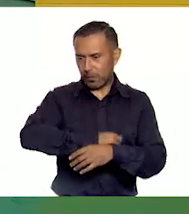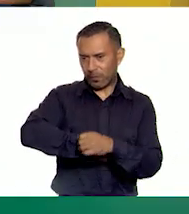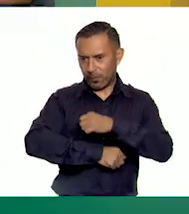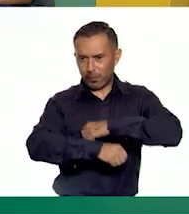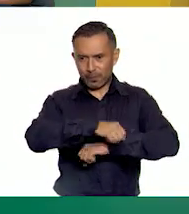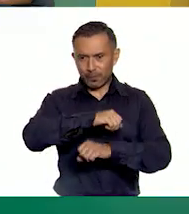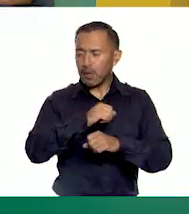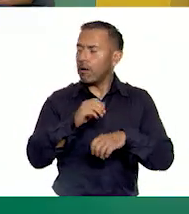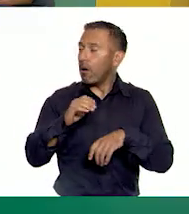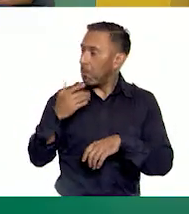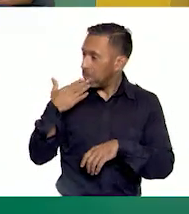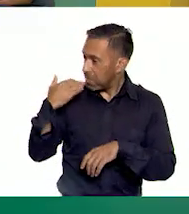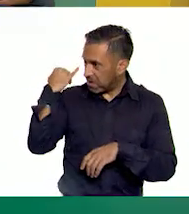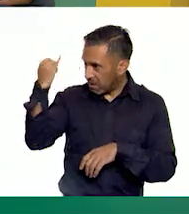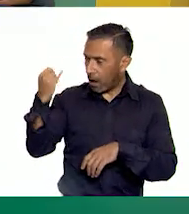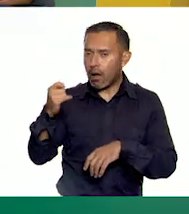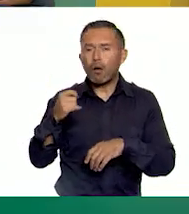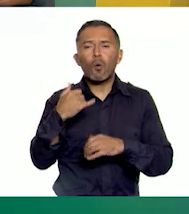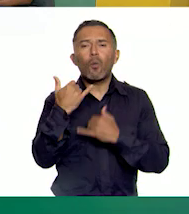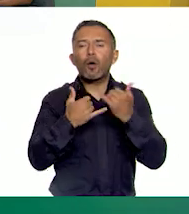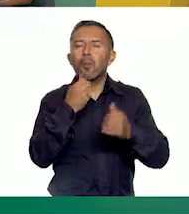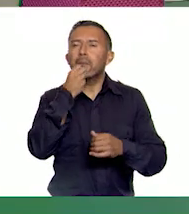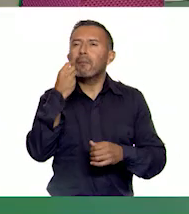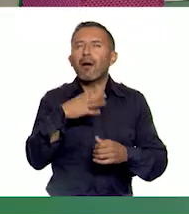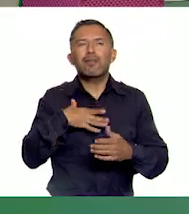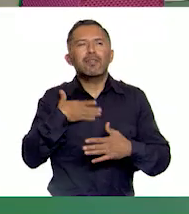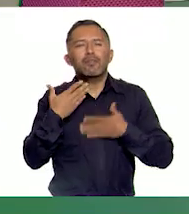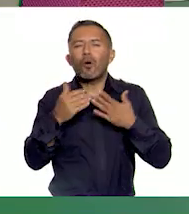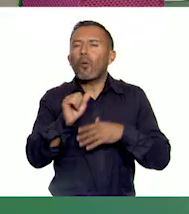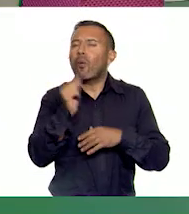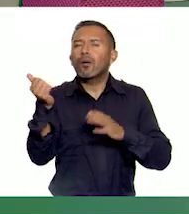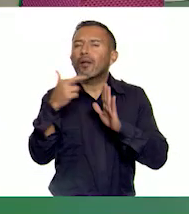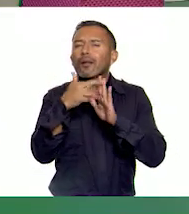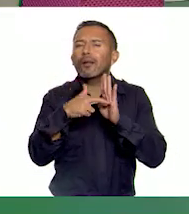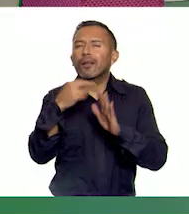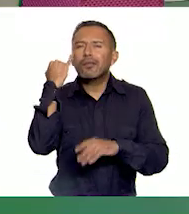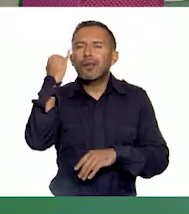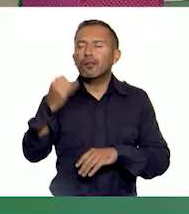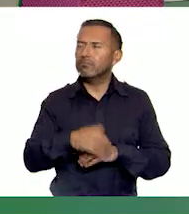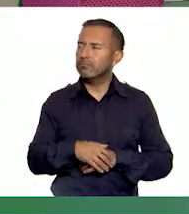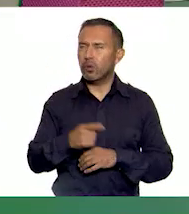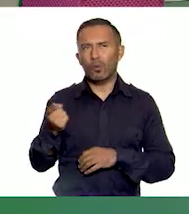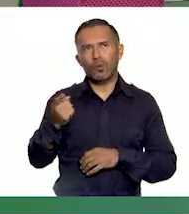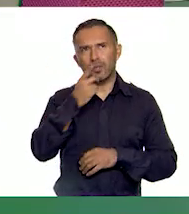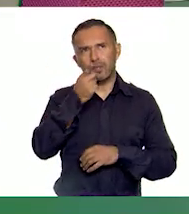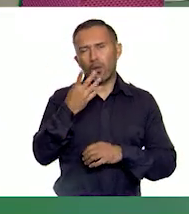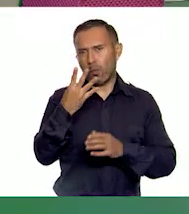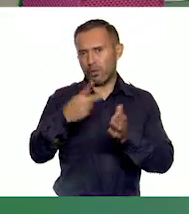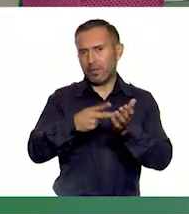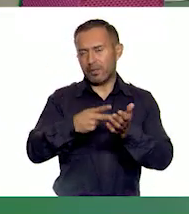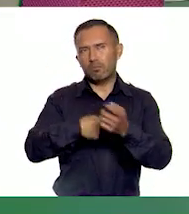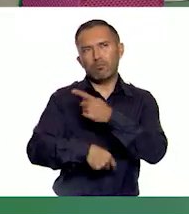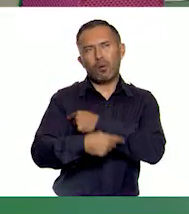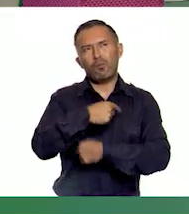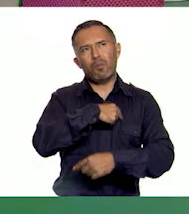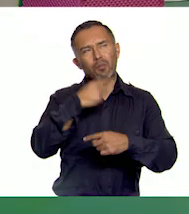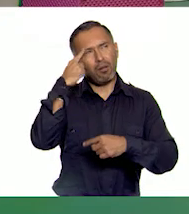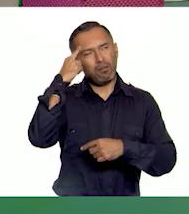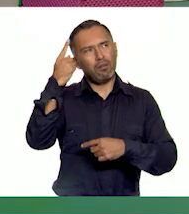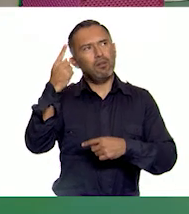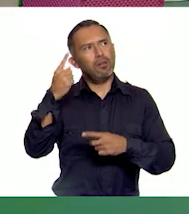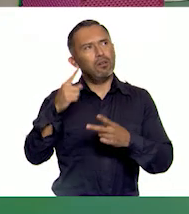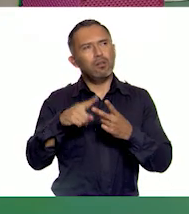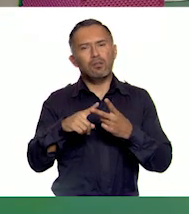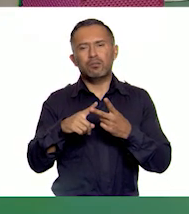nuestro juego sea divertido? Mmm, ay, no sé, ya está lo de los cuatro golpes, ¿qué más podemos hacer? Ay, no se me ocurra.